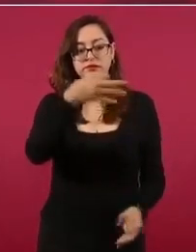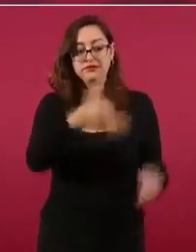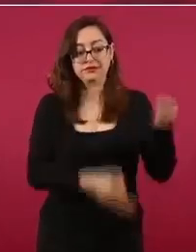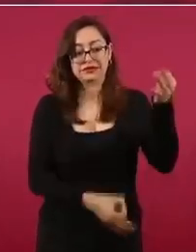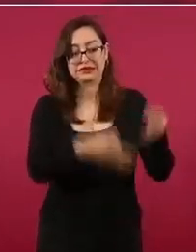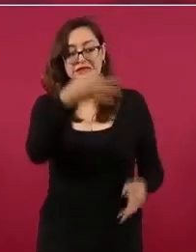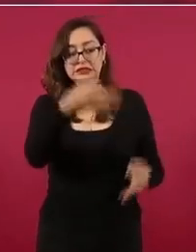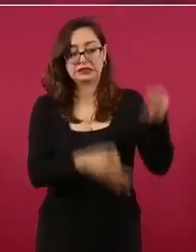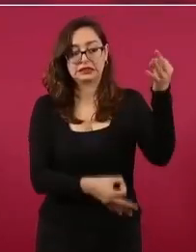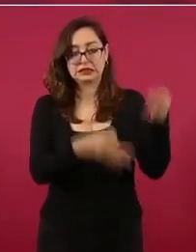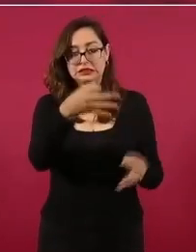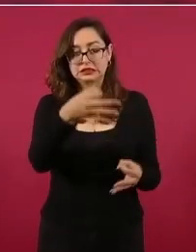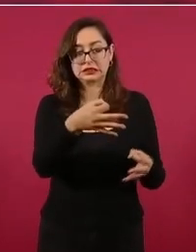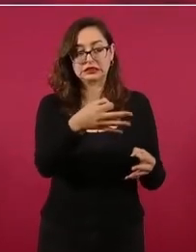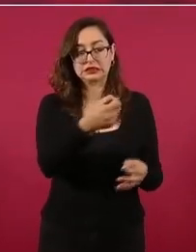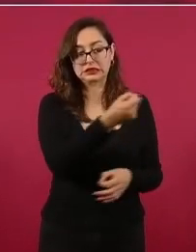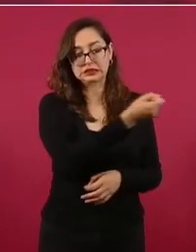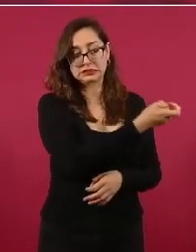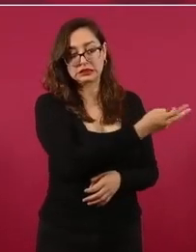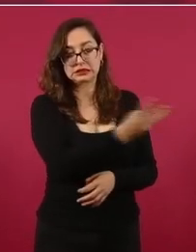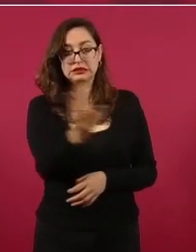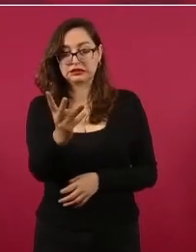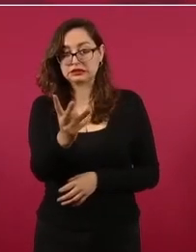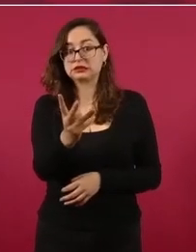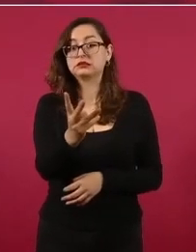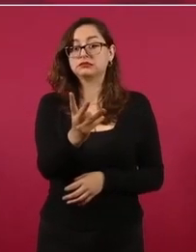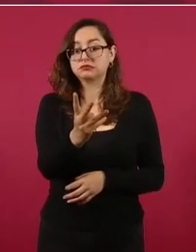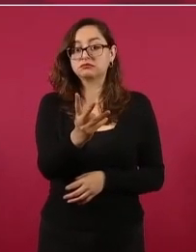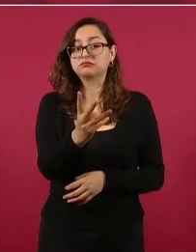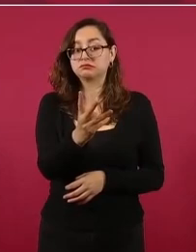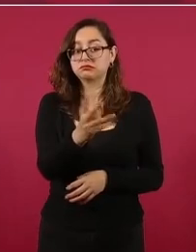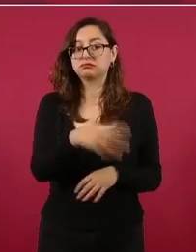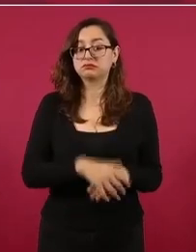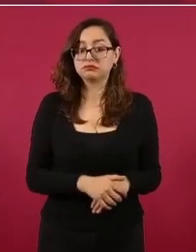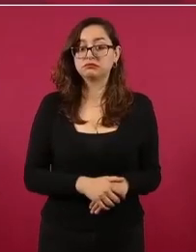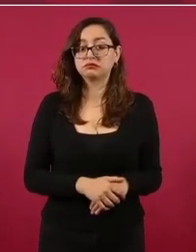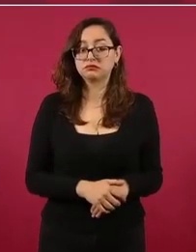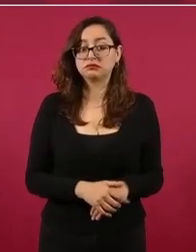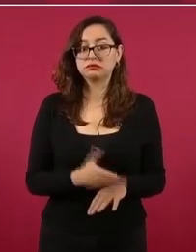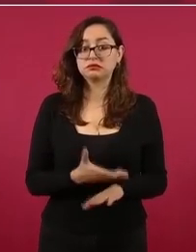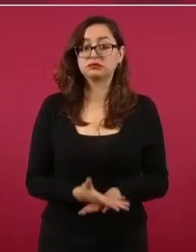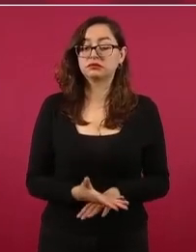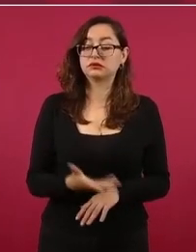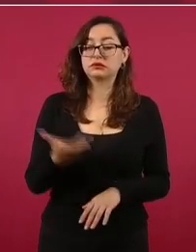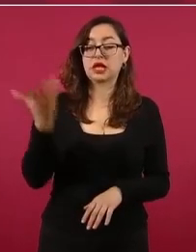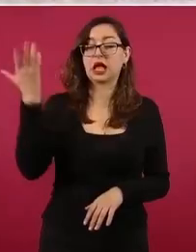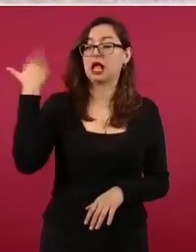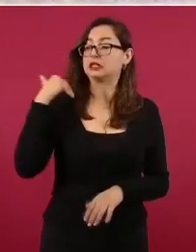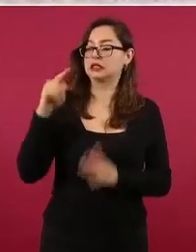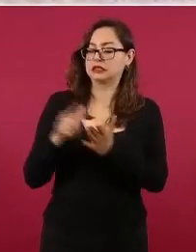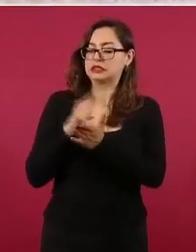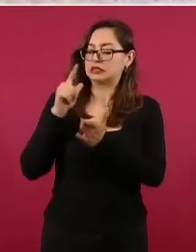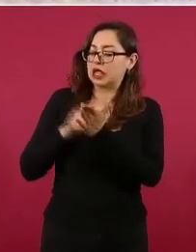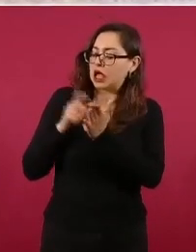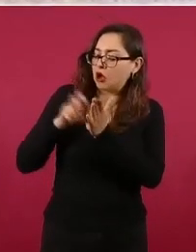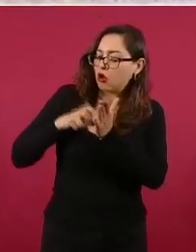creo que esa reforma que se hizo en su momento no fue